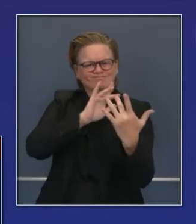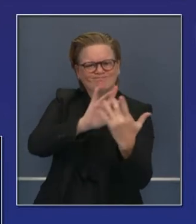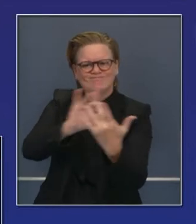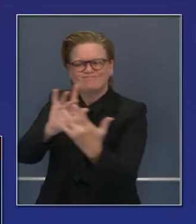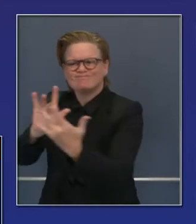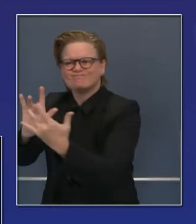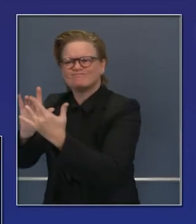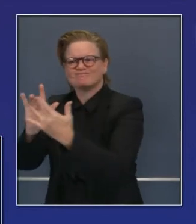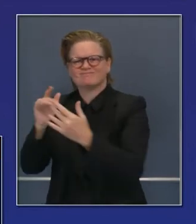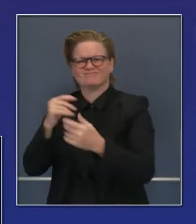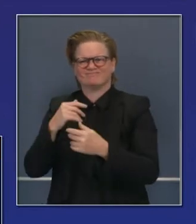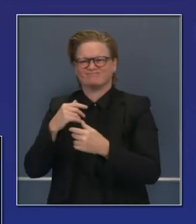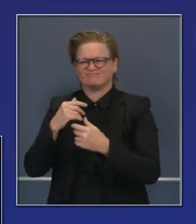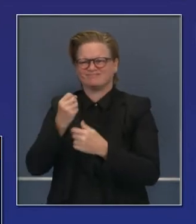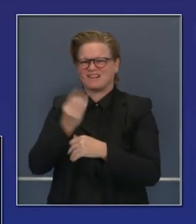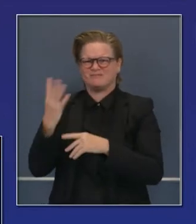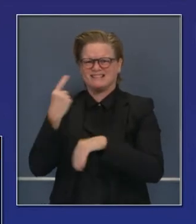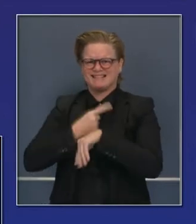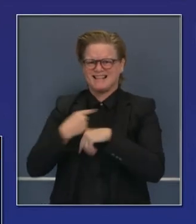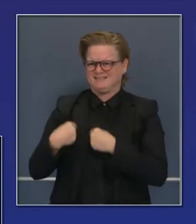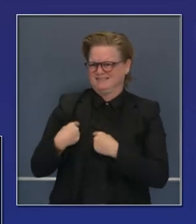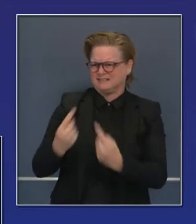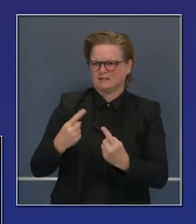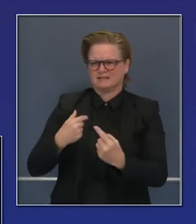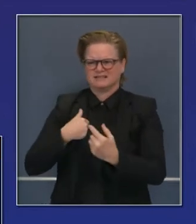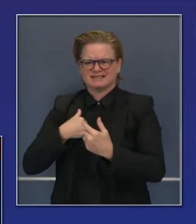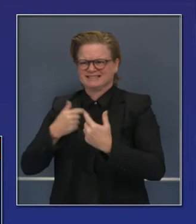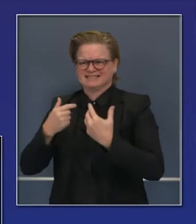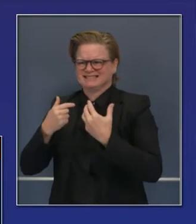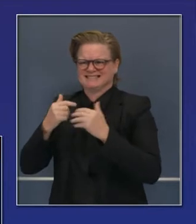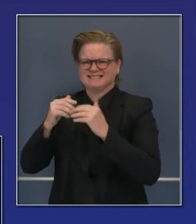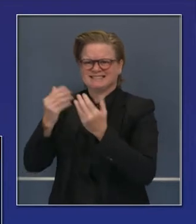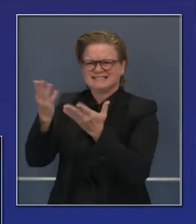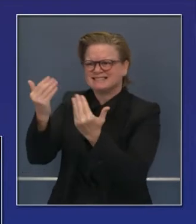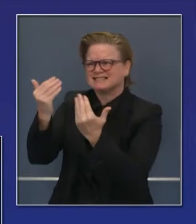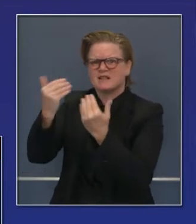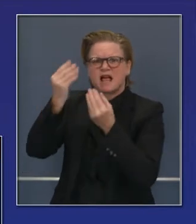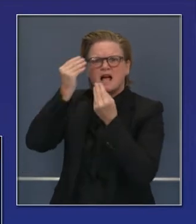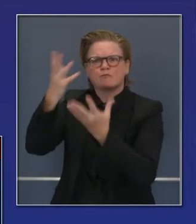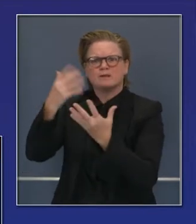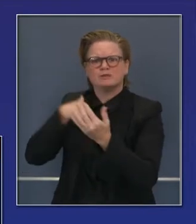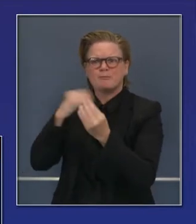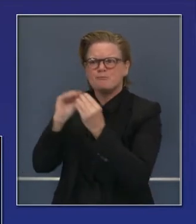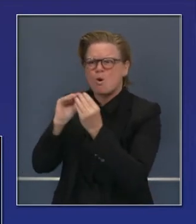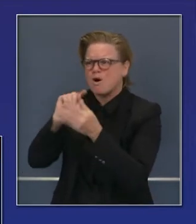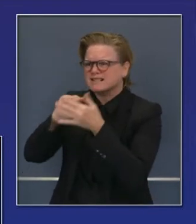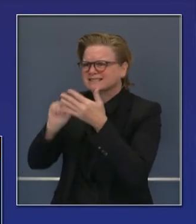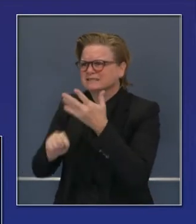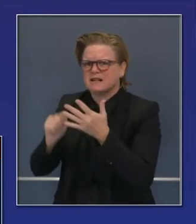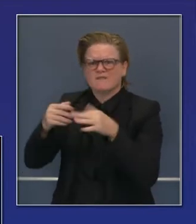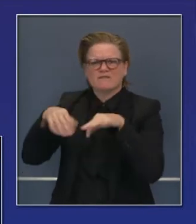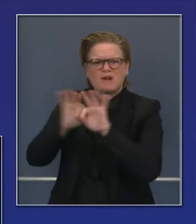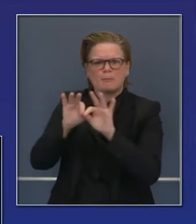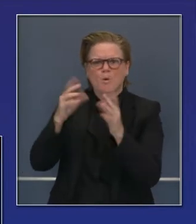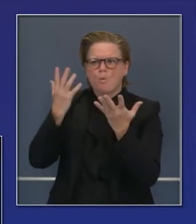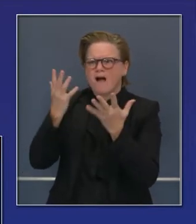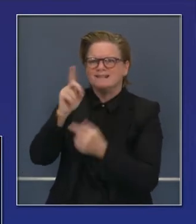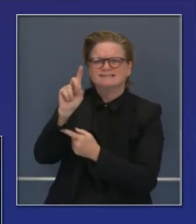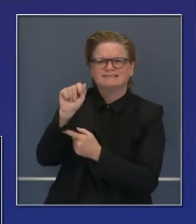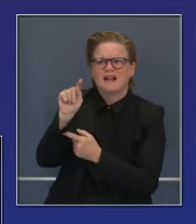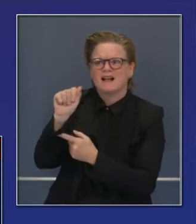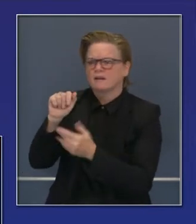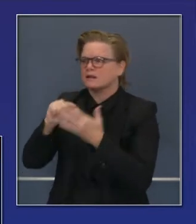generalmente por varios días, tratando de obtener introspección e información importante para ponerla en juego.